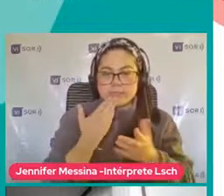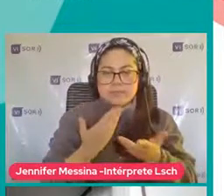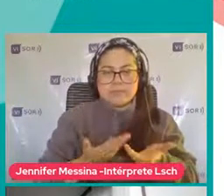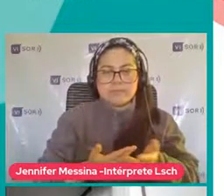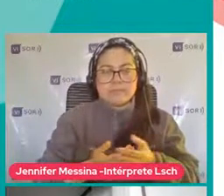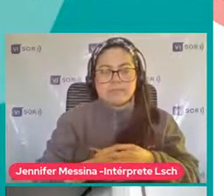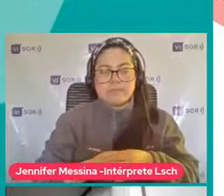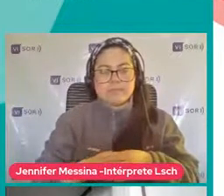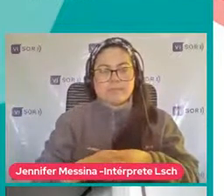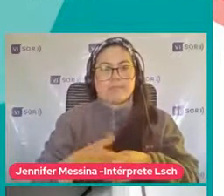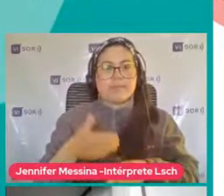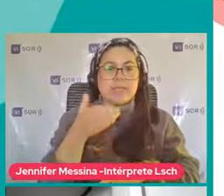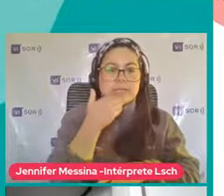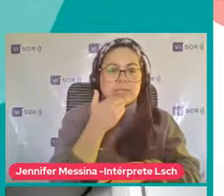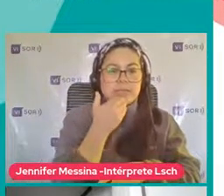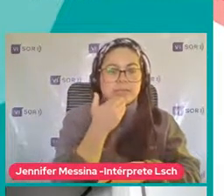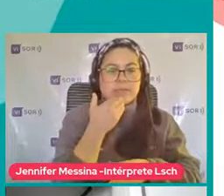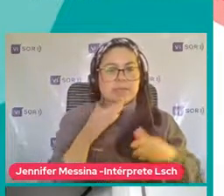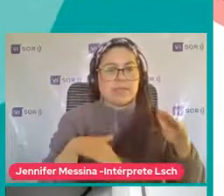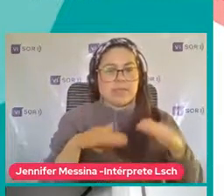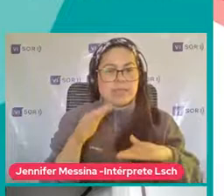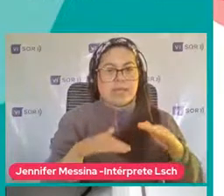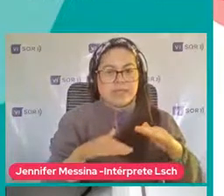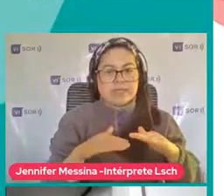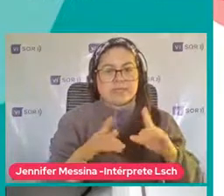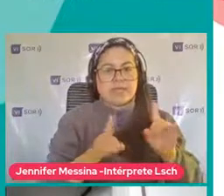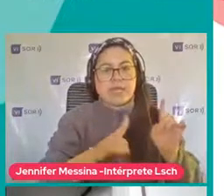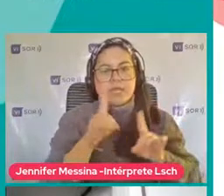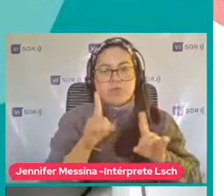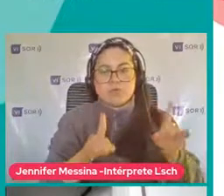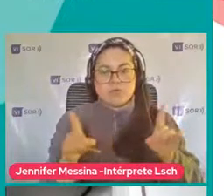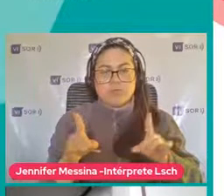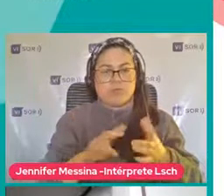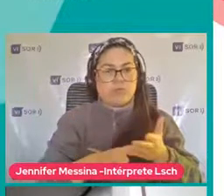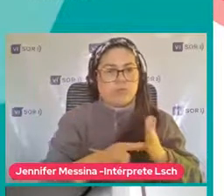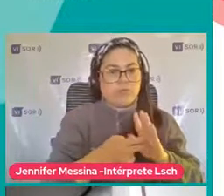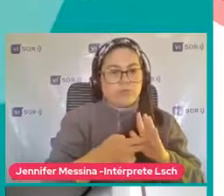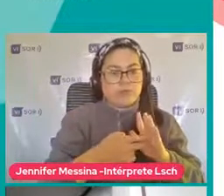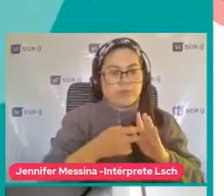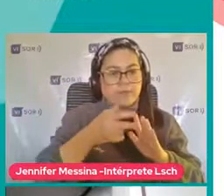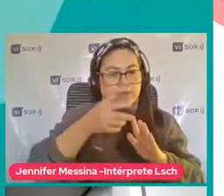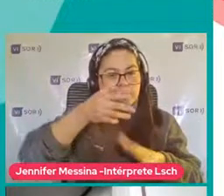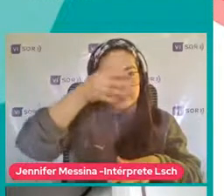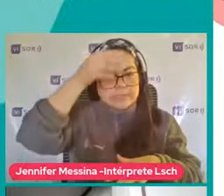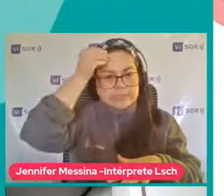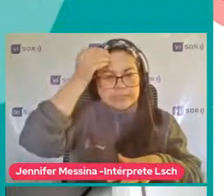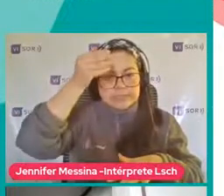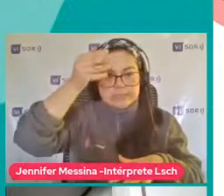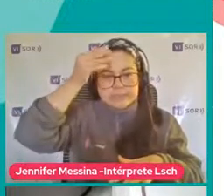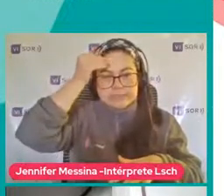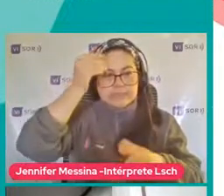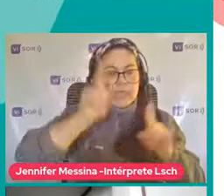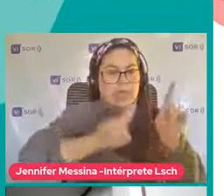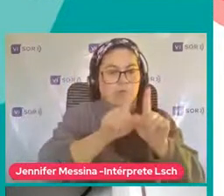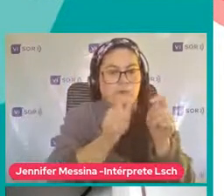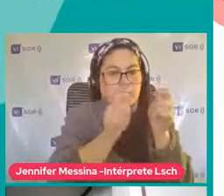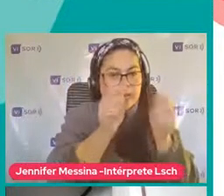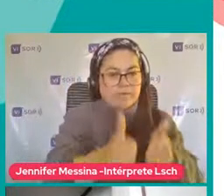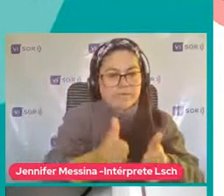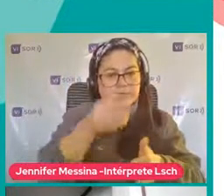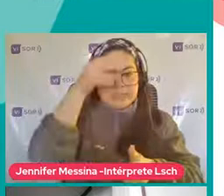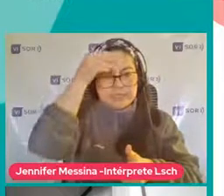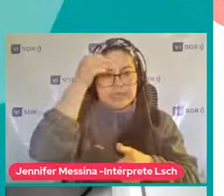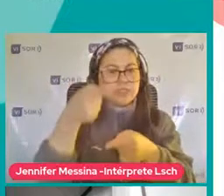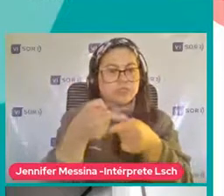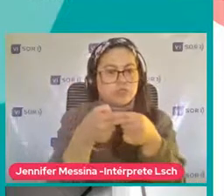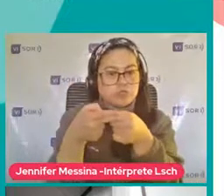También incompetencia Intelectual Como lo veíamos Para poder Adquirir Algunas habilidades Que van a ser Sociales